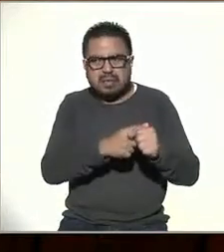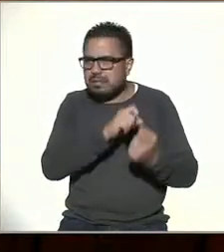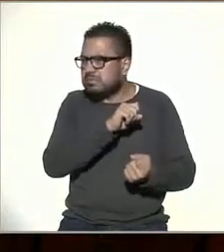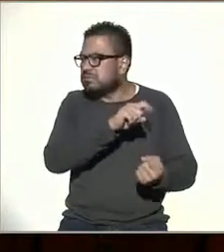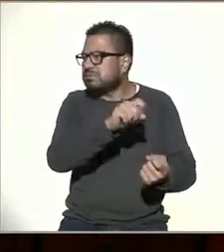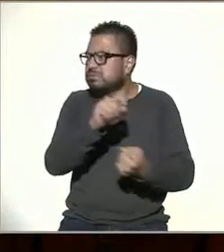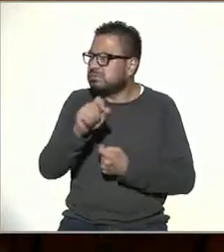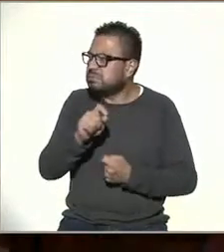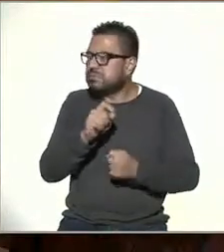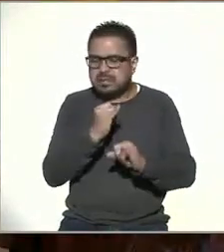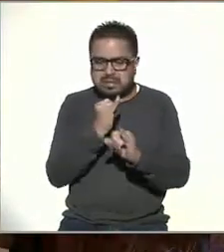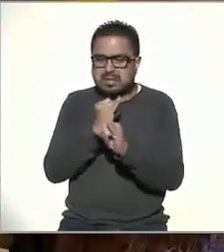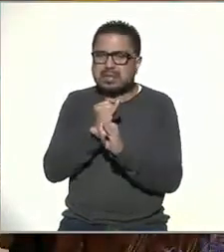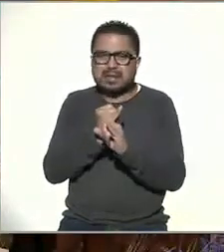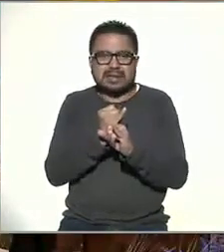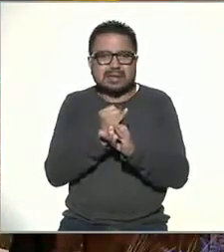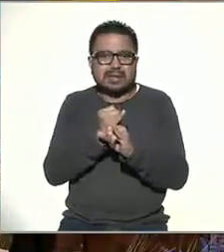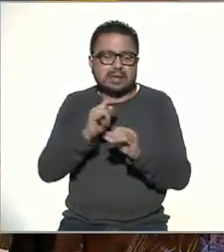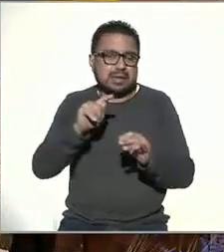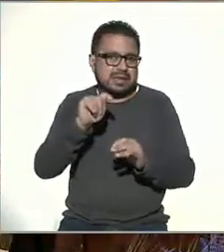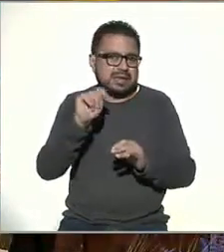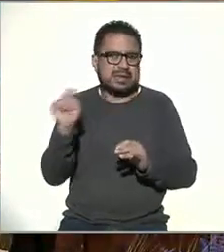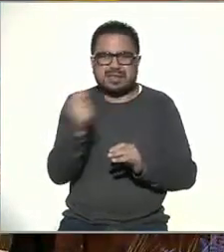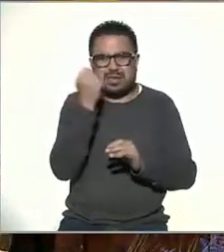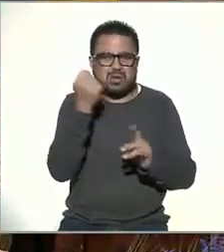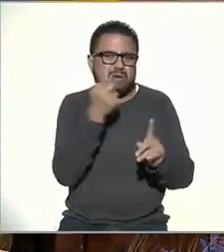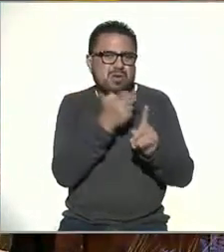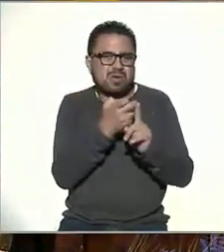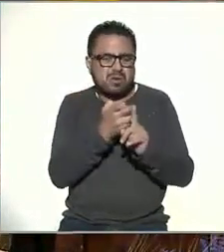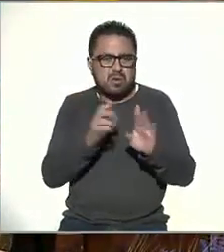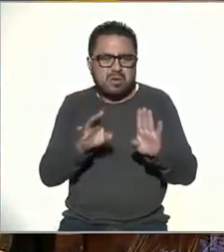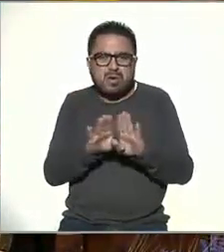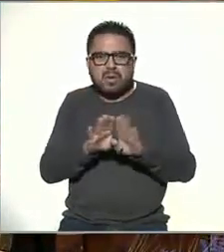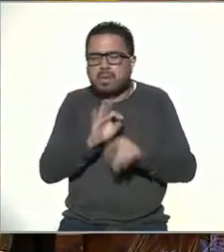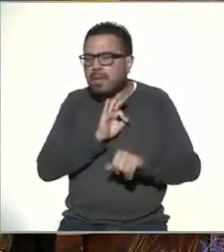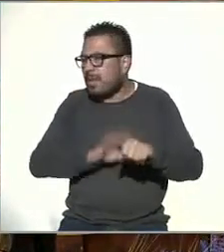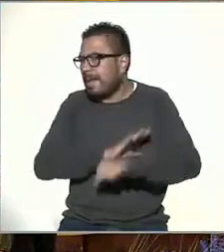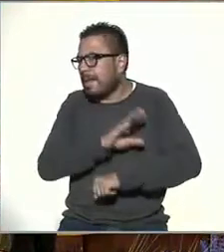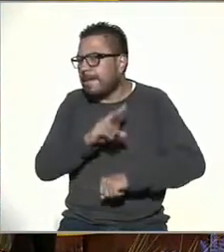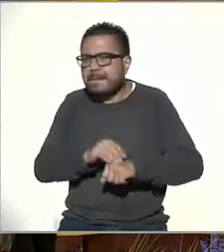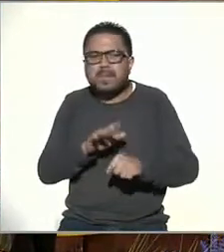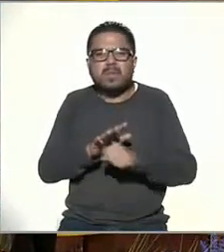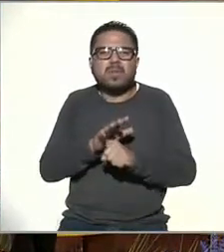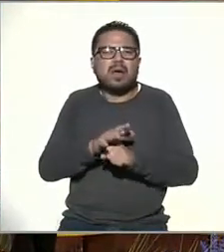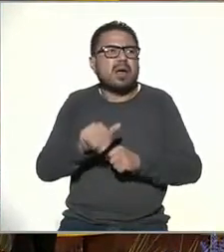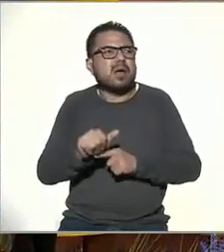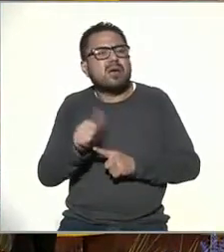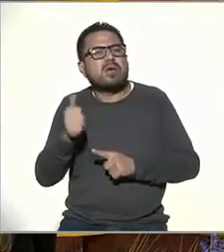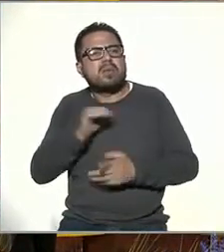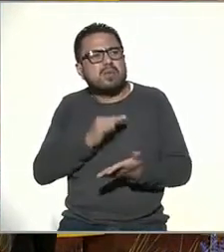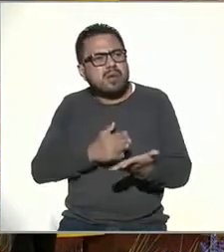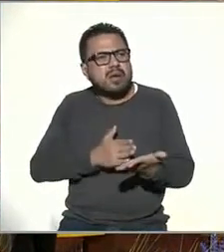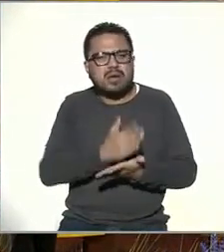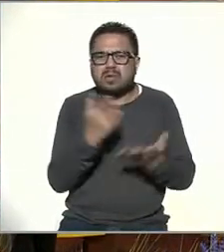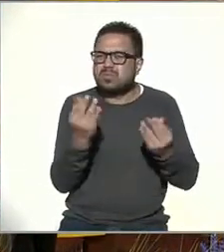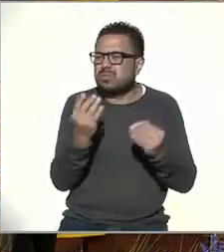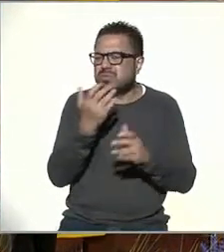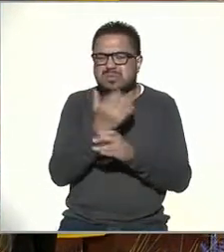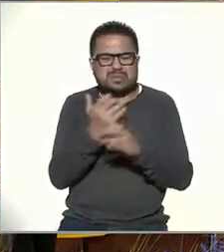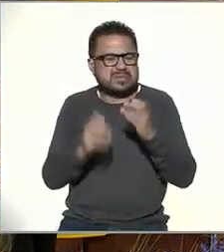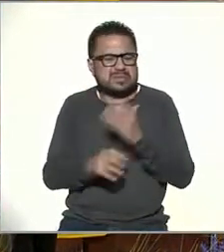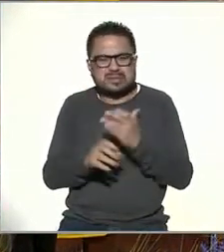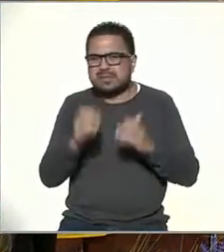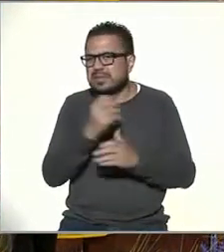¿no? como que Internet es una herramienta, es un medio, nos permite, como cualquier herramienta, nos permite acceder a muchas cosas,